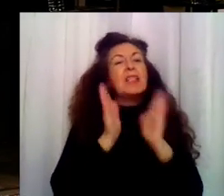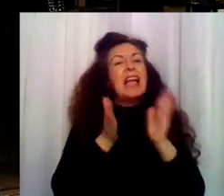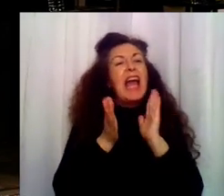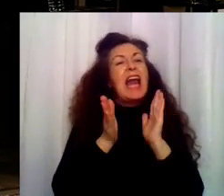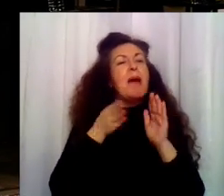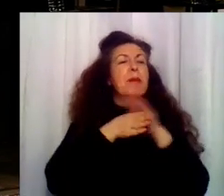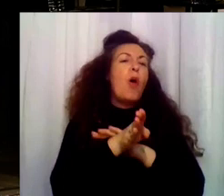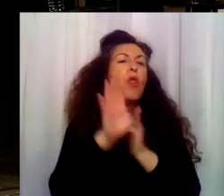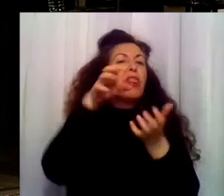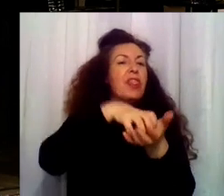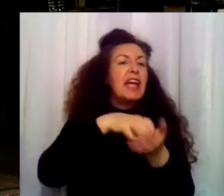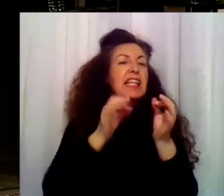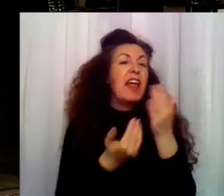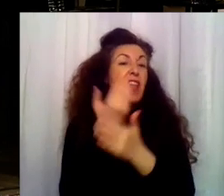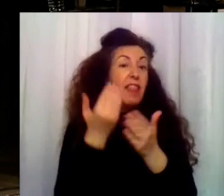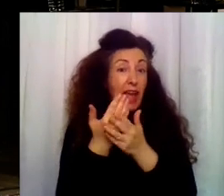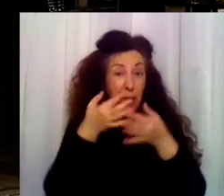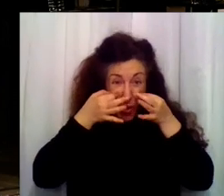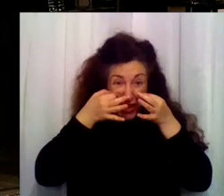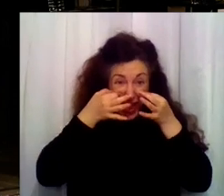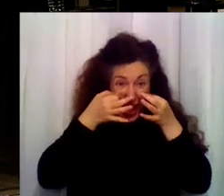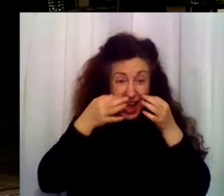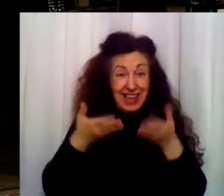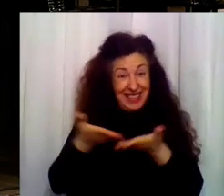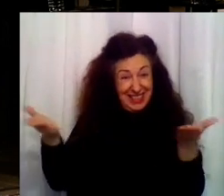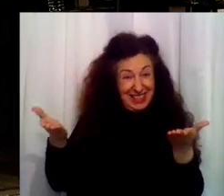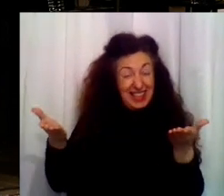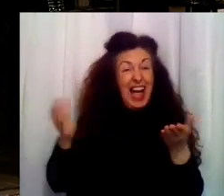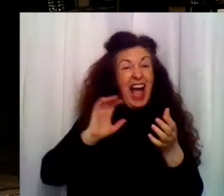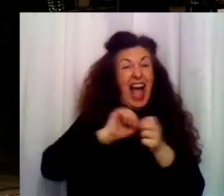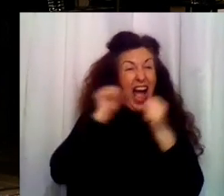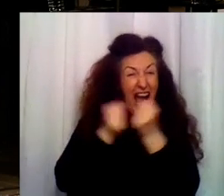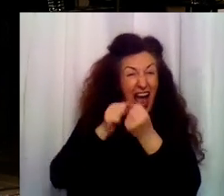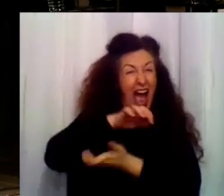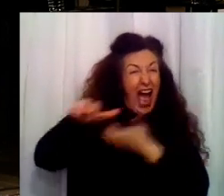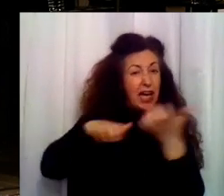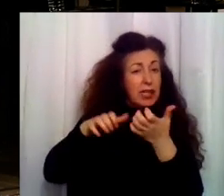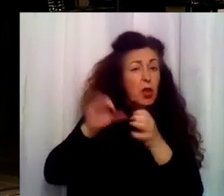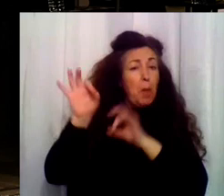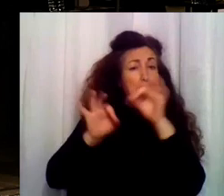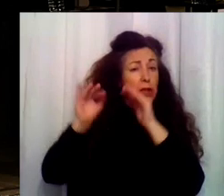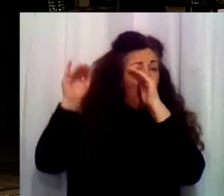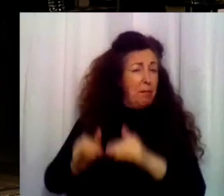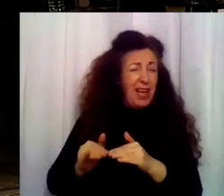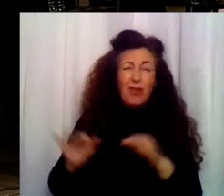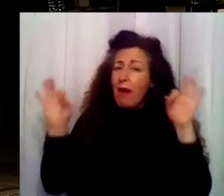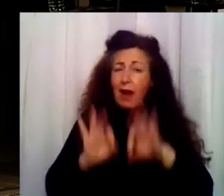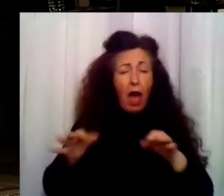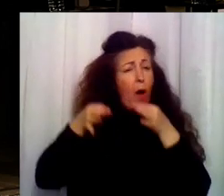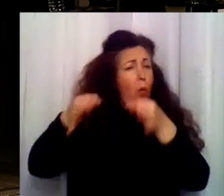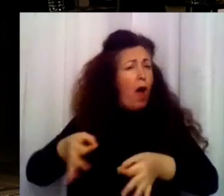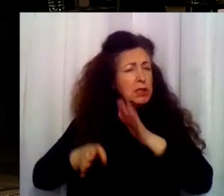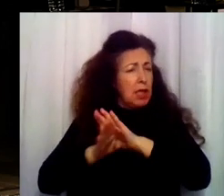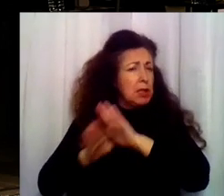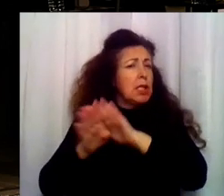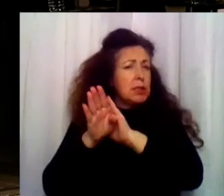Pero la realidad es que el índice de agresiones no ha bajado nada. ¿Por qué somos así, Carmona? Así, sí. Pues no